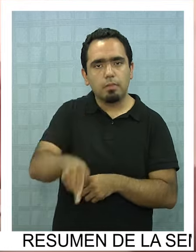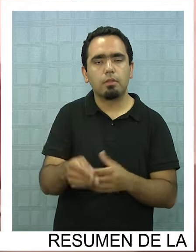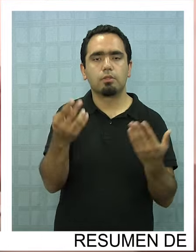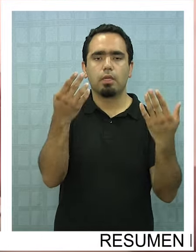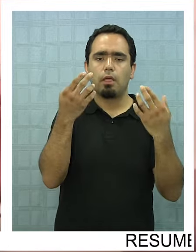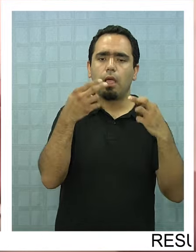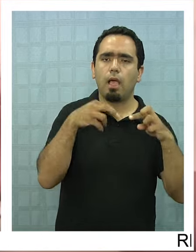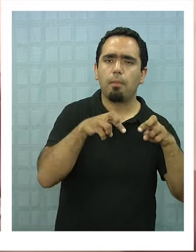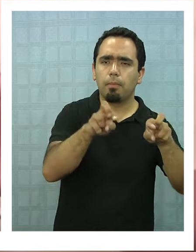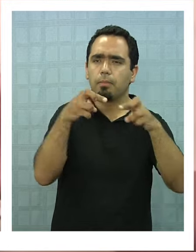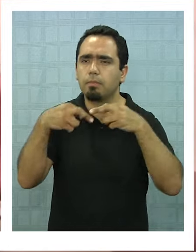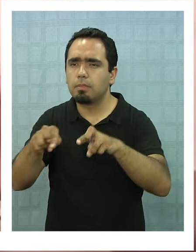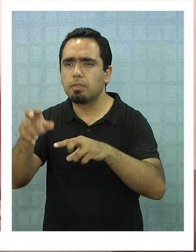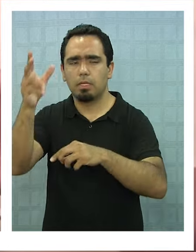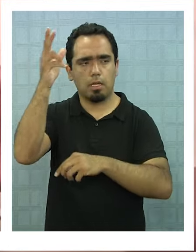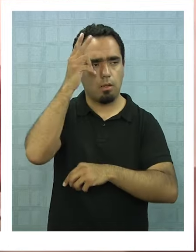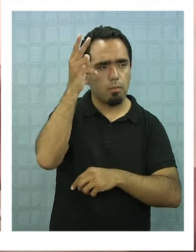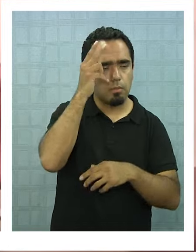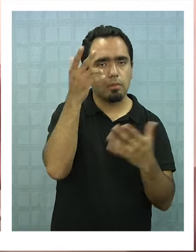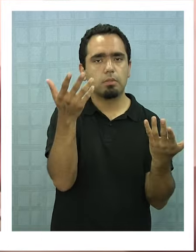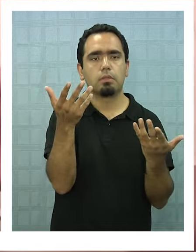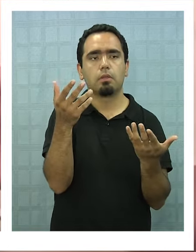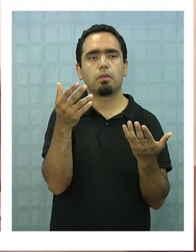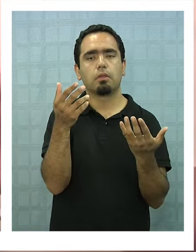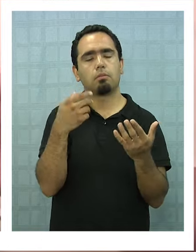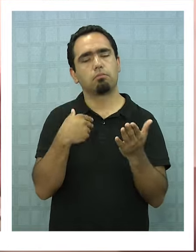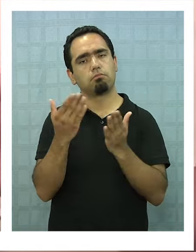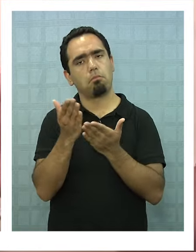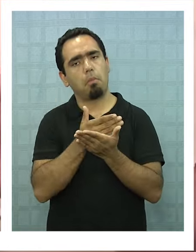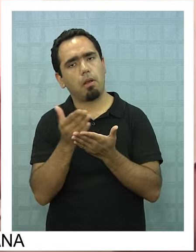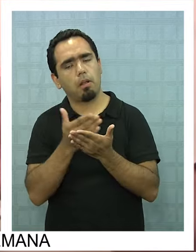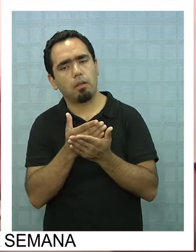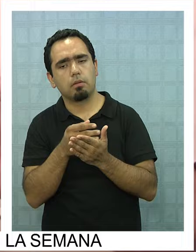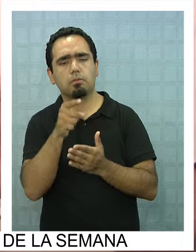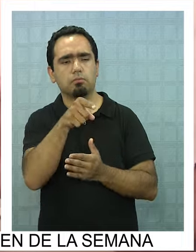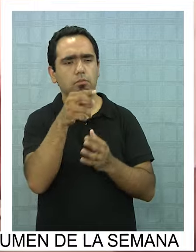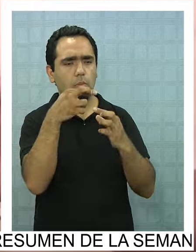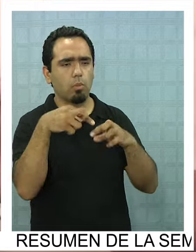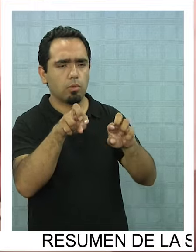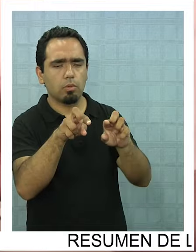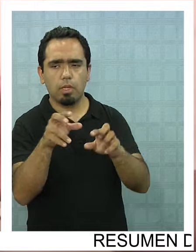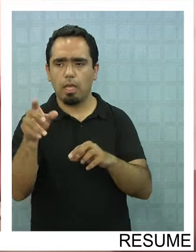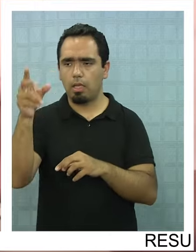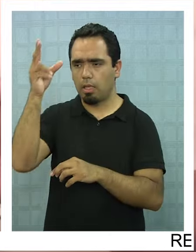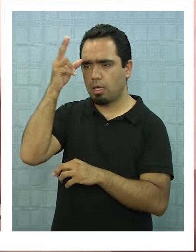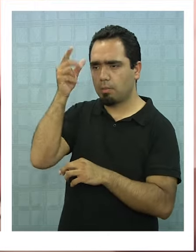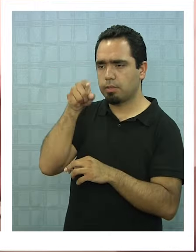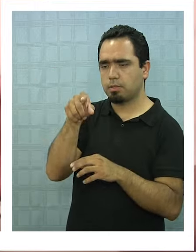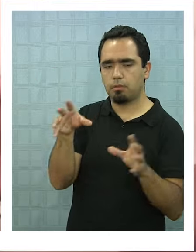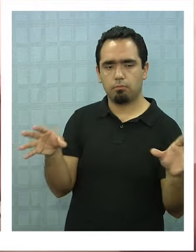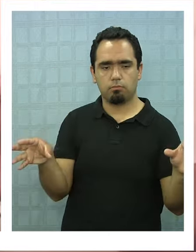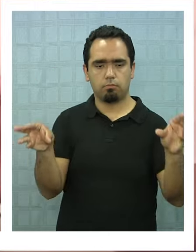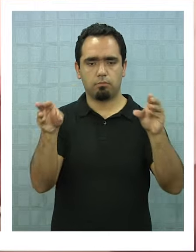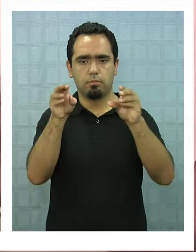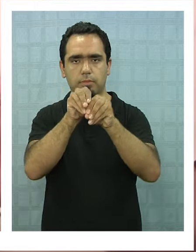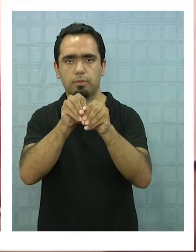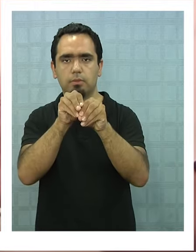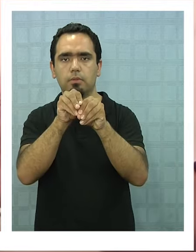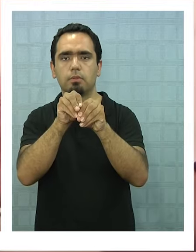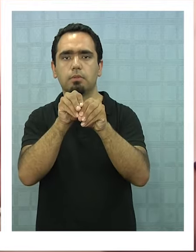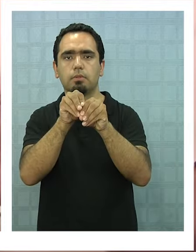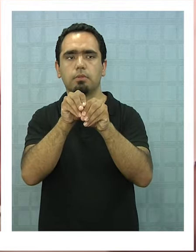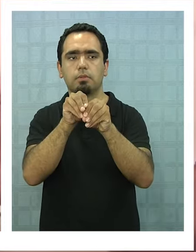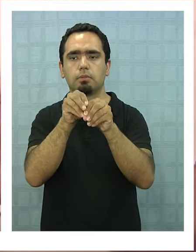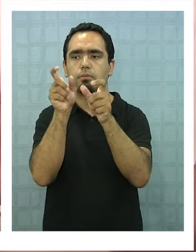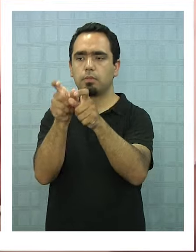las oportunidades, para generar planes que permitan tomar esas oportunidades, esas capacidades que existen y